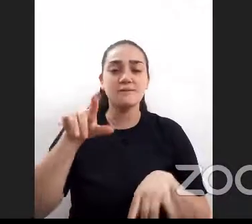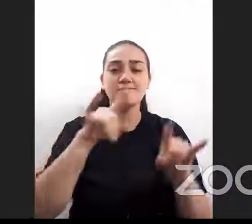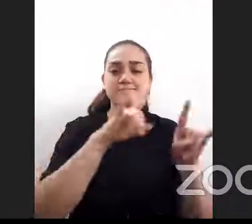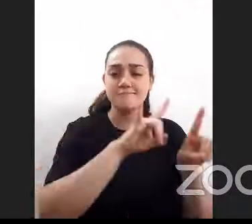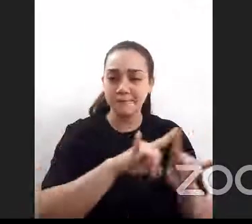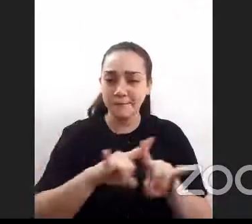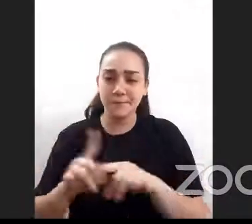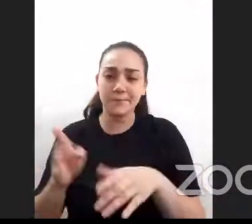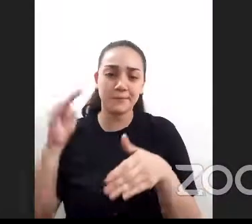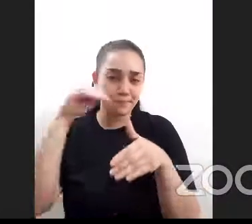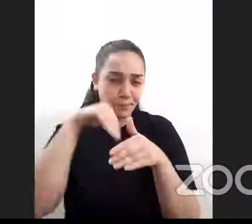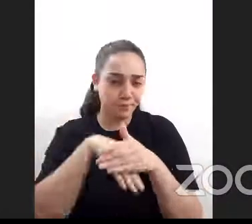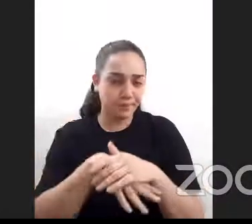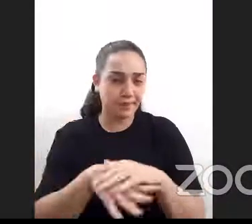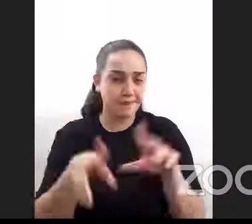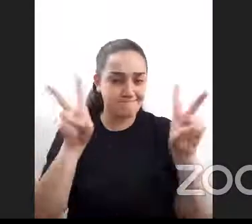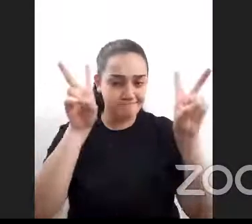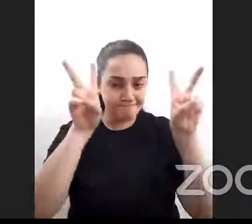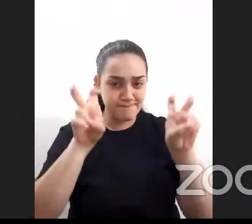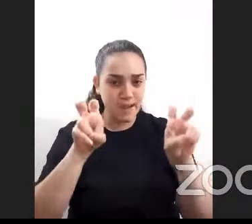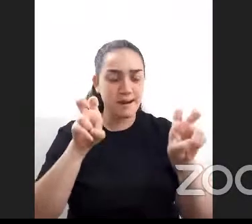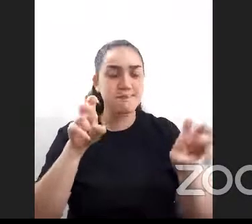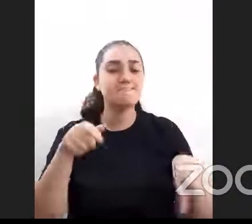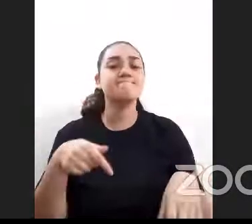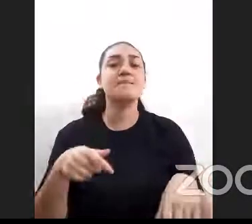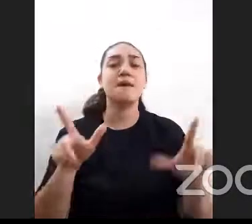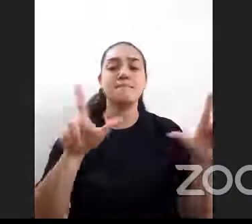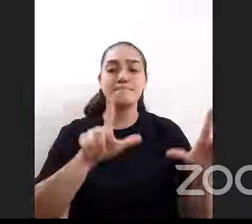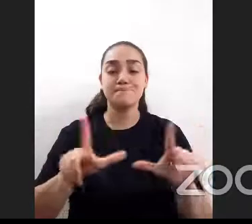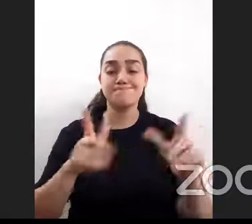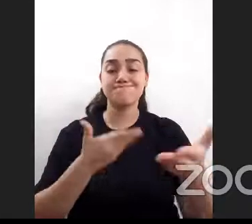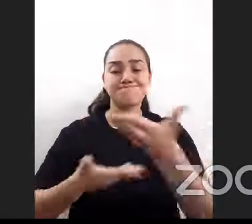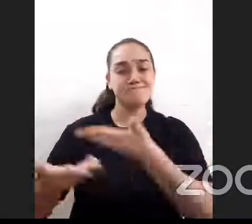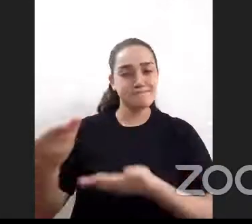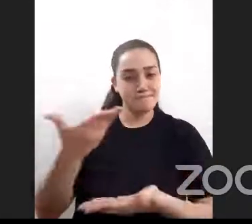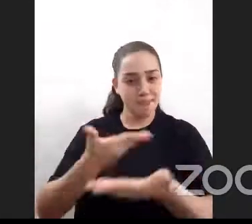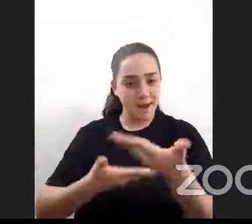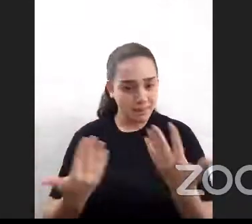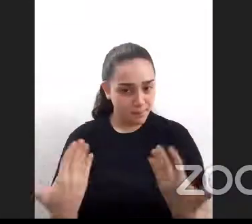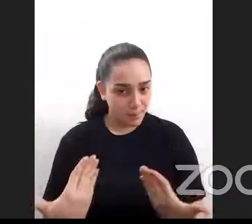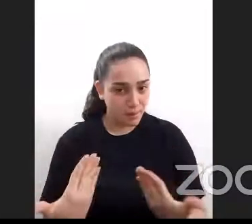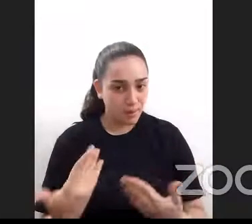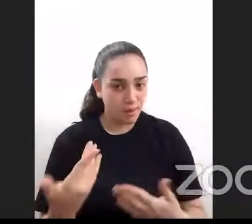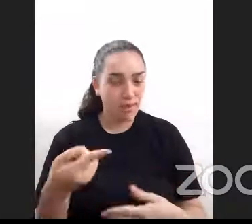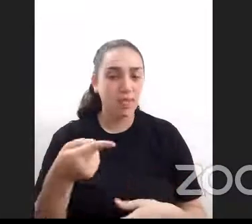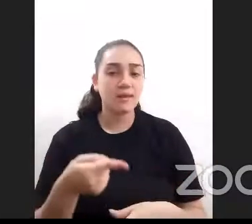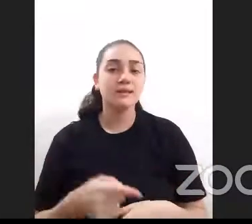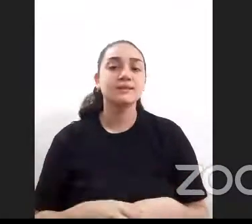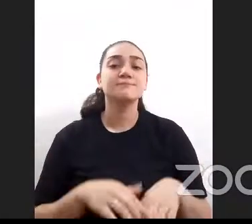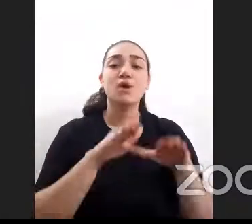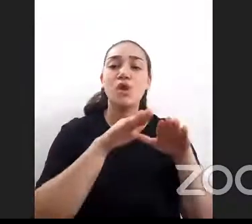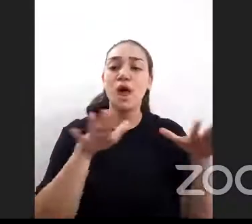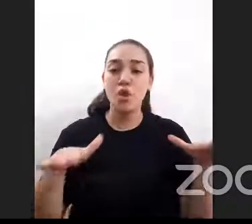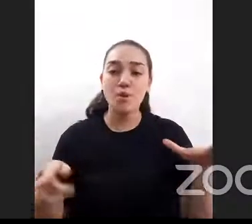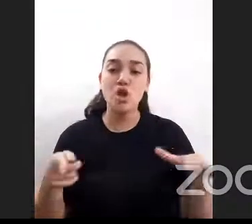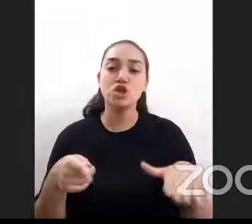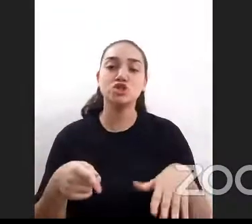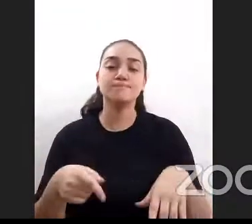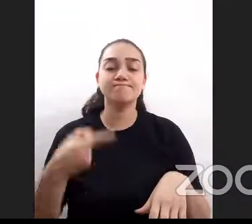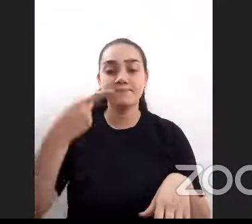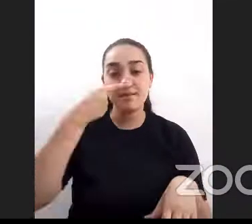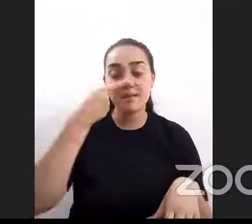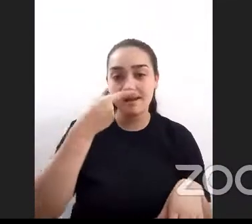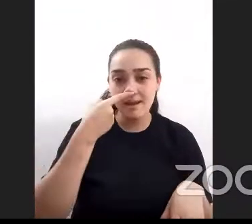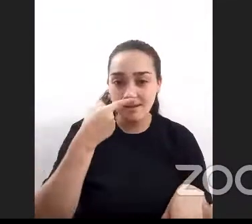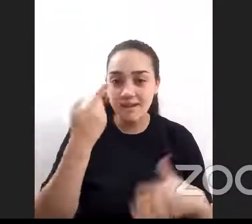si nos podés compartir la presentación y algunos enlaces los compartimos con todos los alumnos muy interesante gracias por compartir